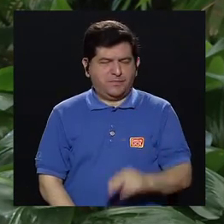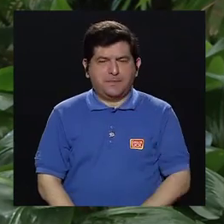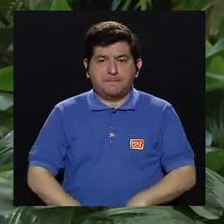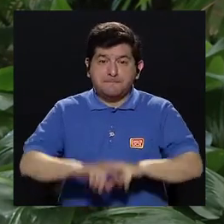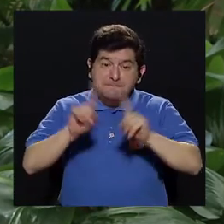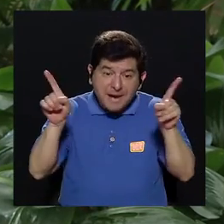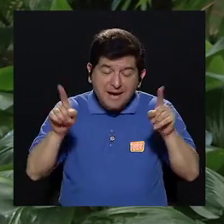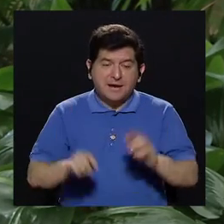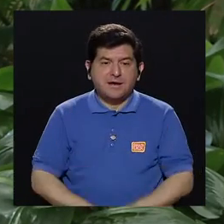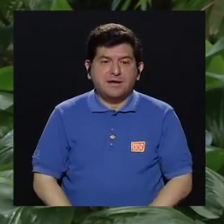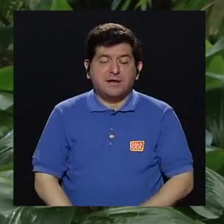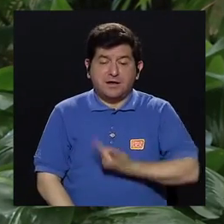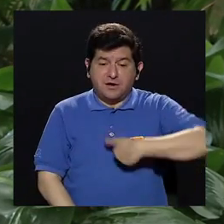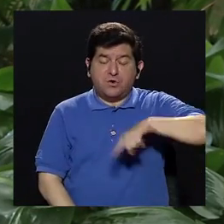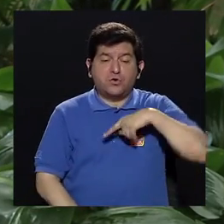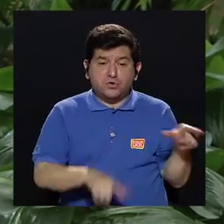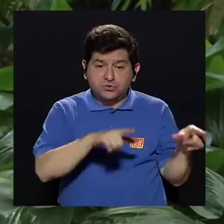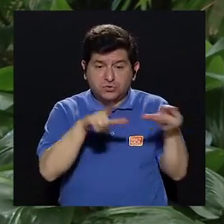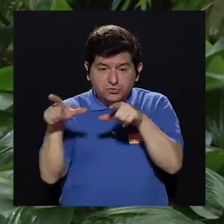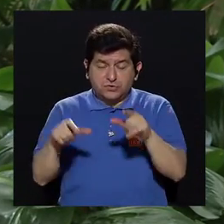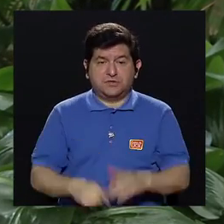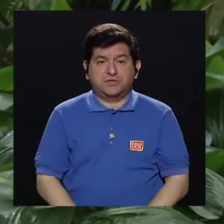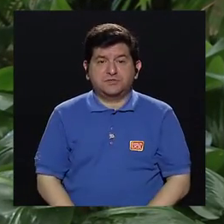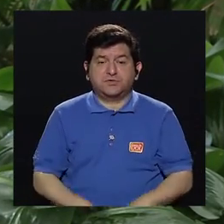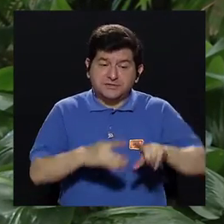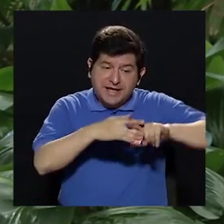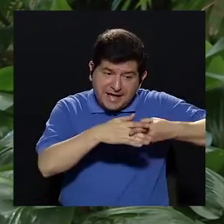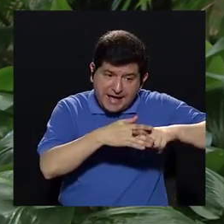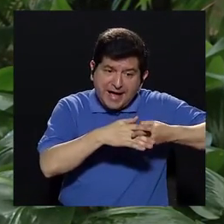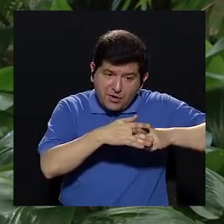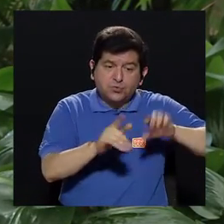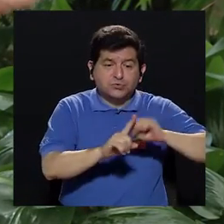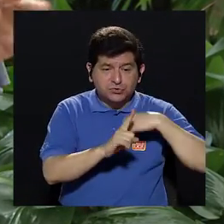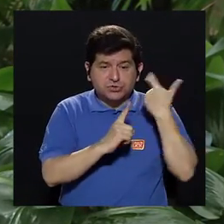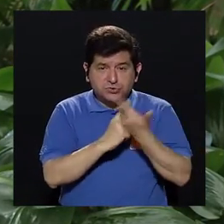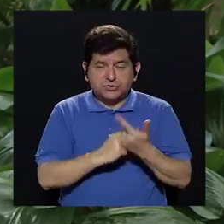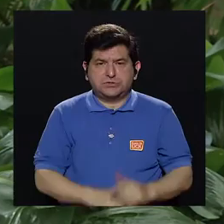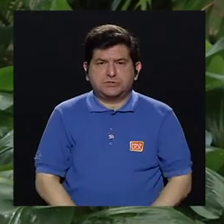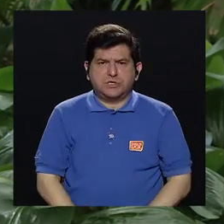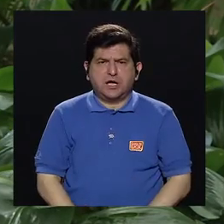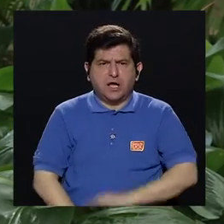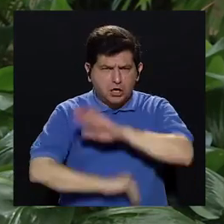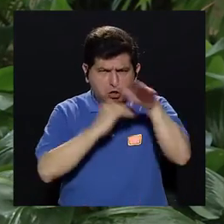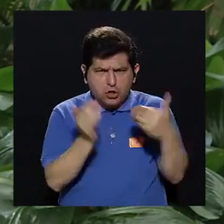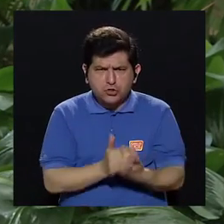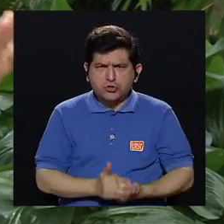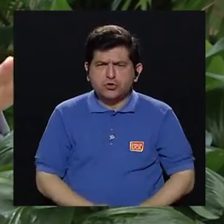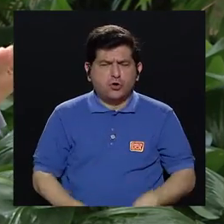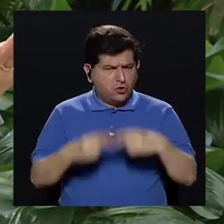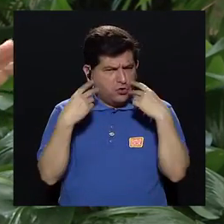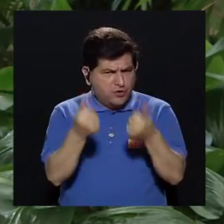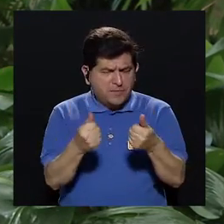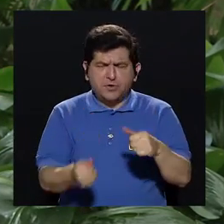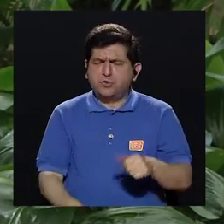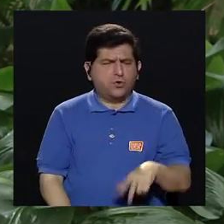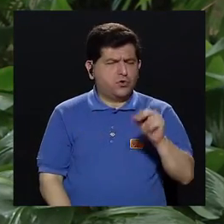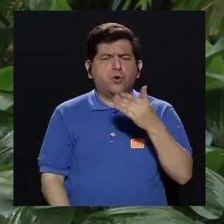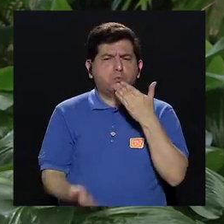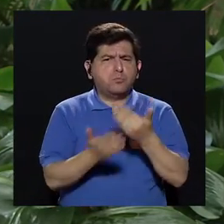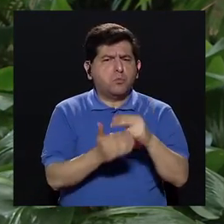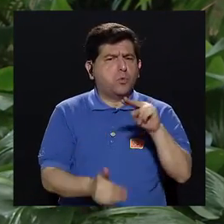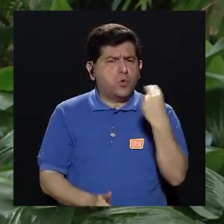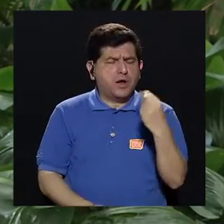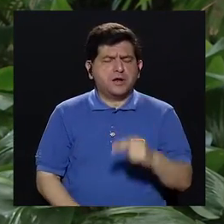es que tenemos que estar dispuestos a hacer los ajustes sociales, y no hay que hacerlo todos de un golpe, esas son las buenas noticias,